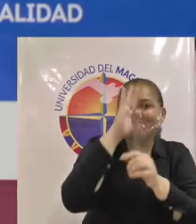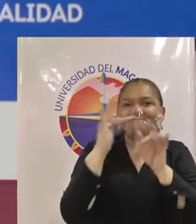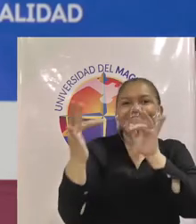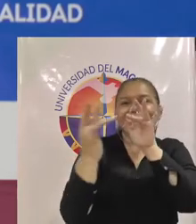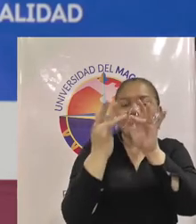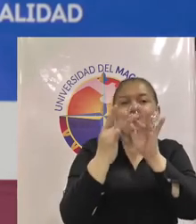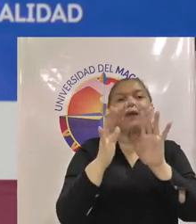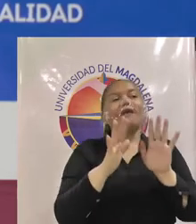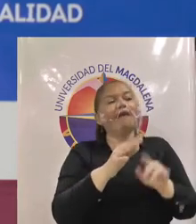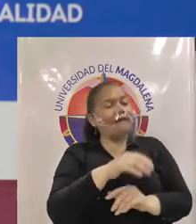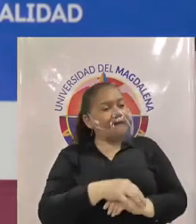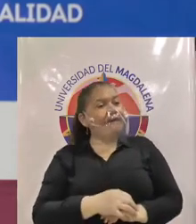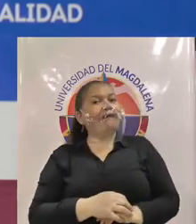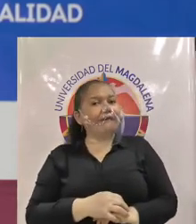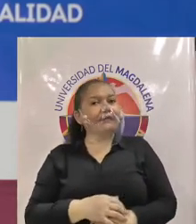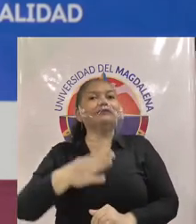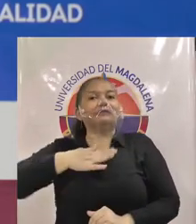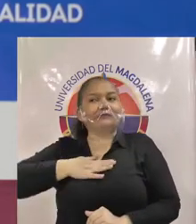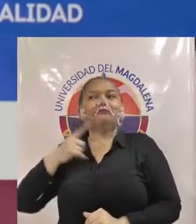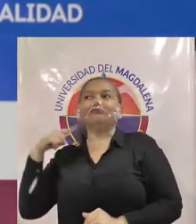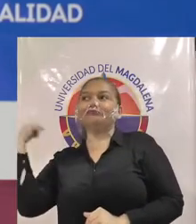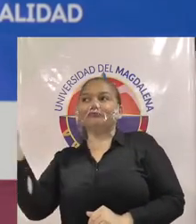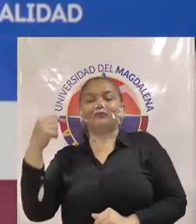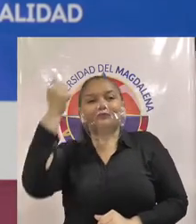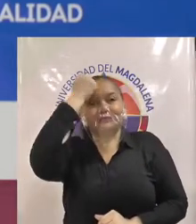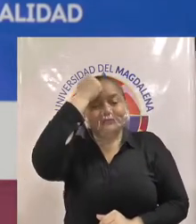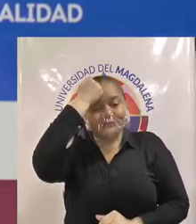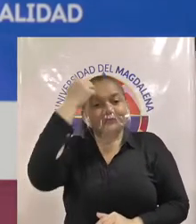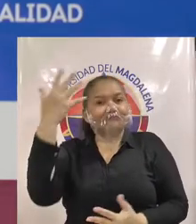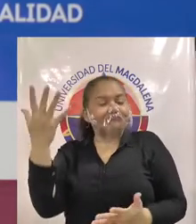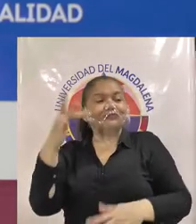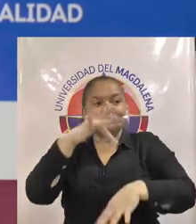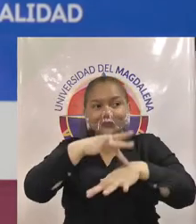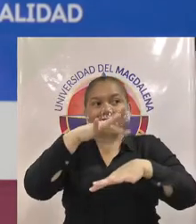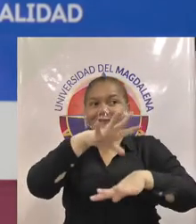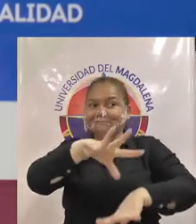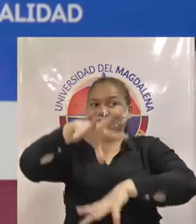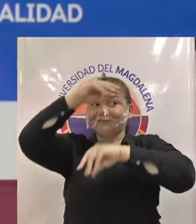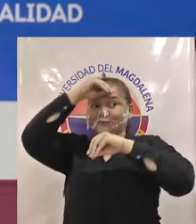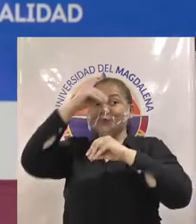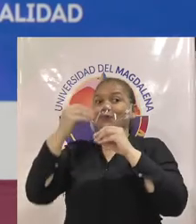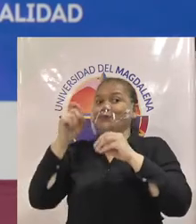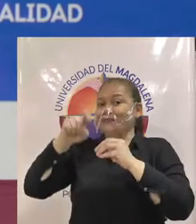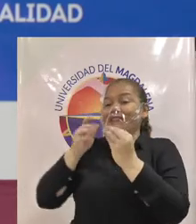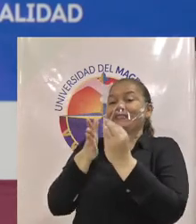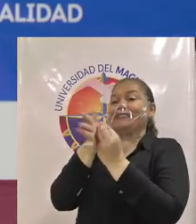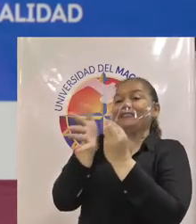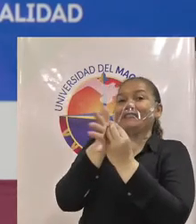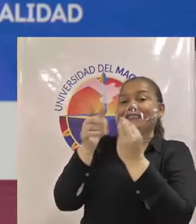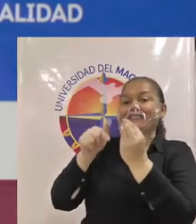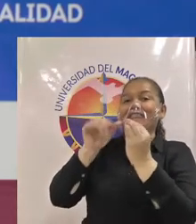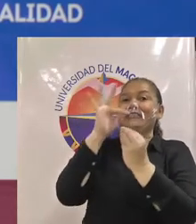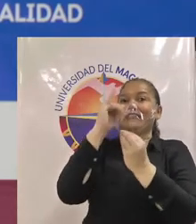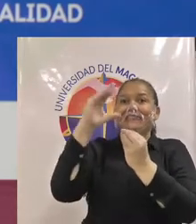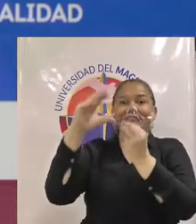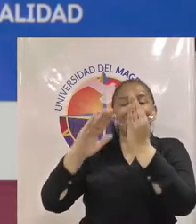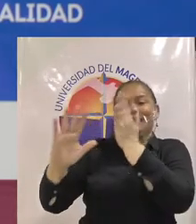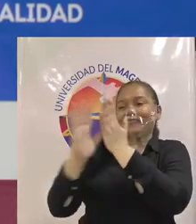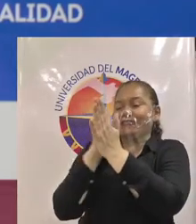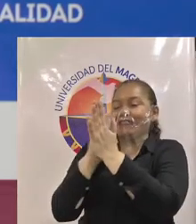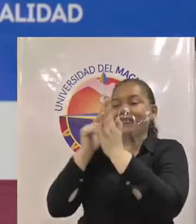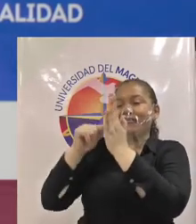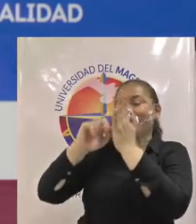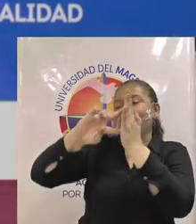seguir seguir en este camino que empezamos a hacer de capacitarnos en nuevas tecnologías para hacer esos vínculos más